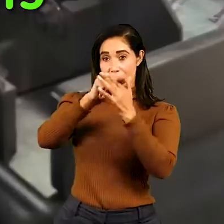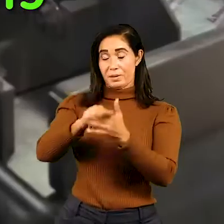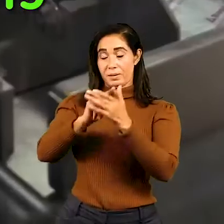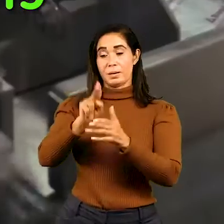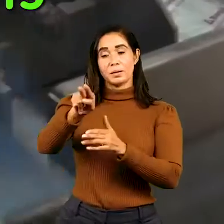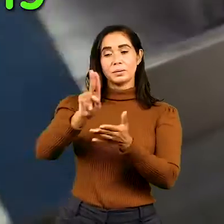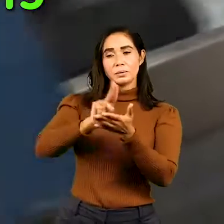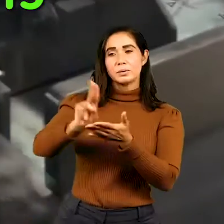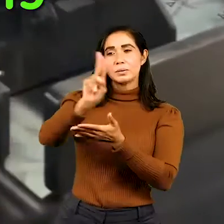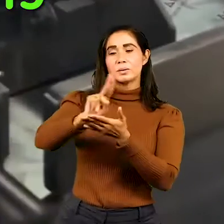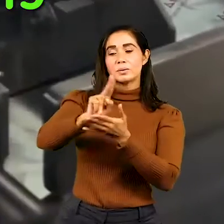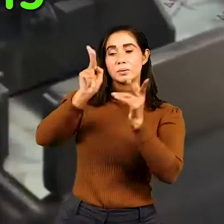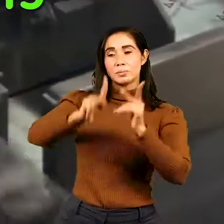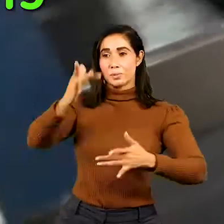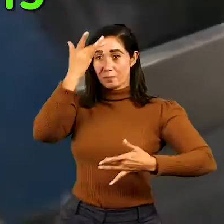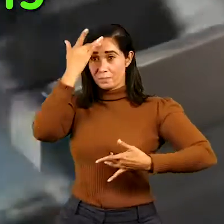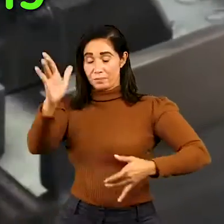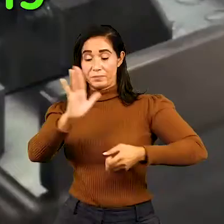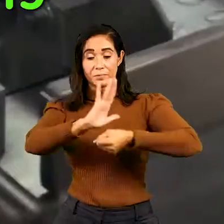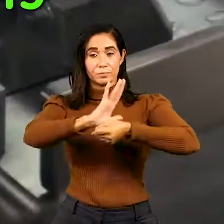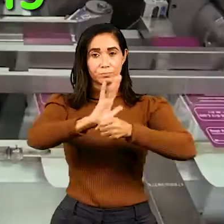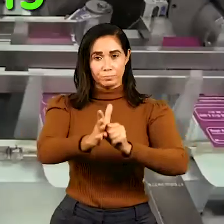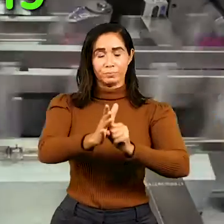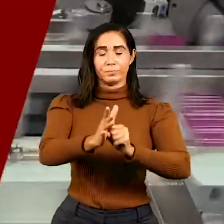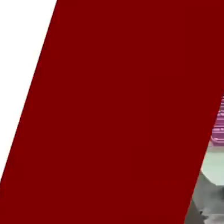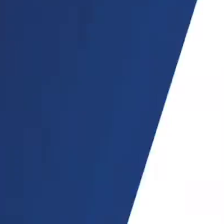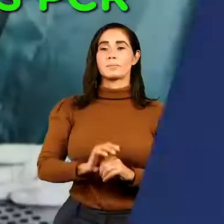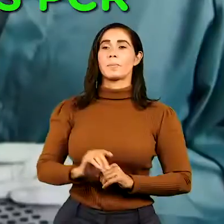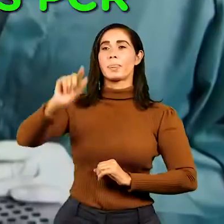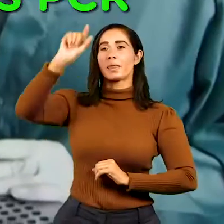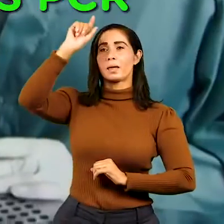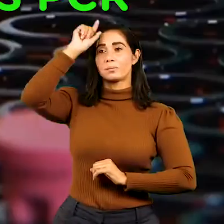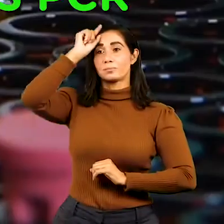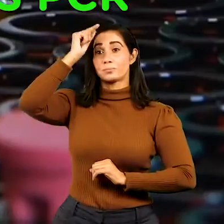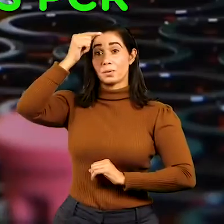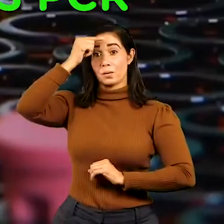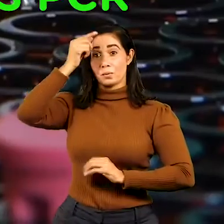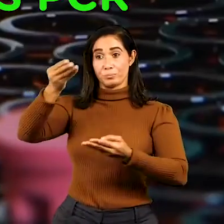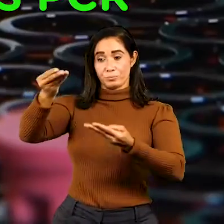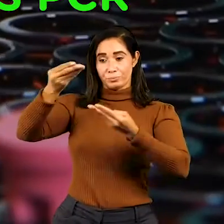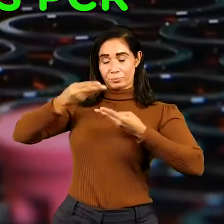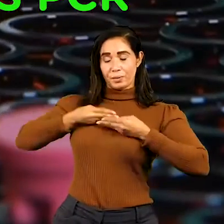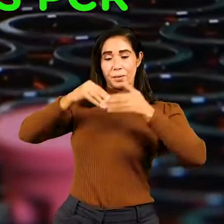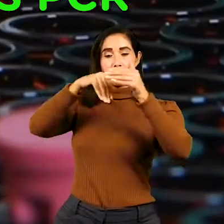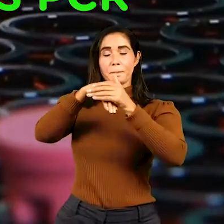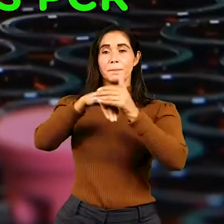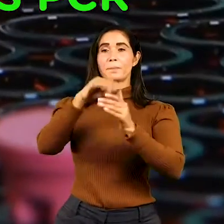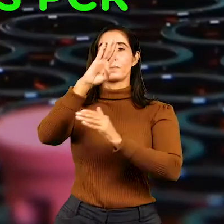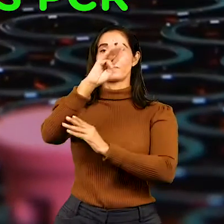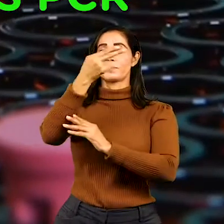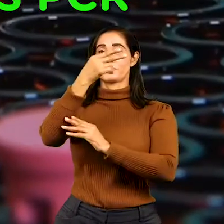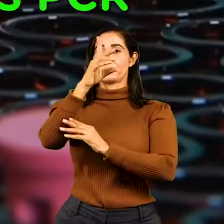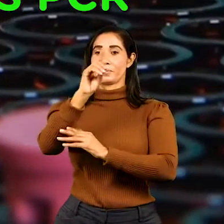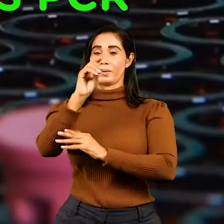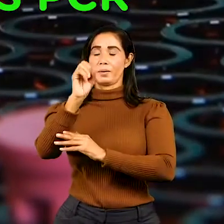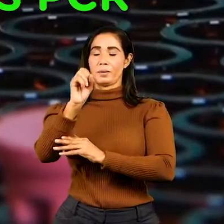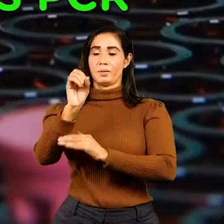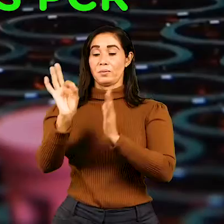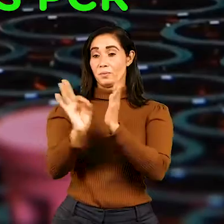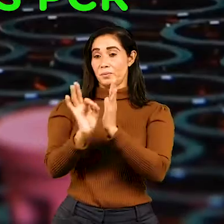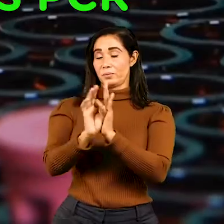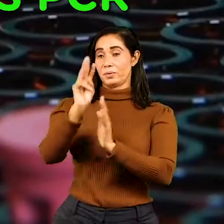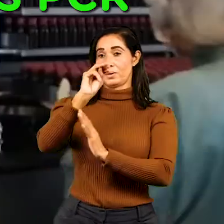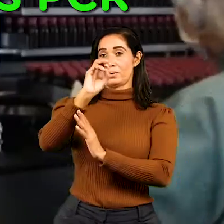tratamiento a pacientes de COVID-19. El gobierno recibió de parte del Banco VH de León y la